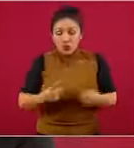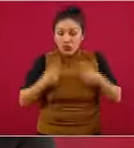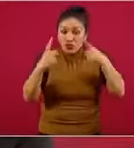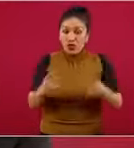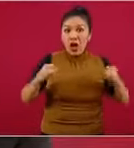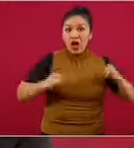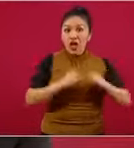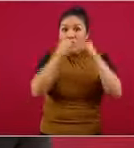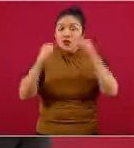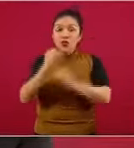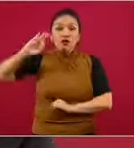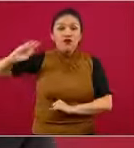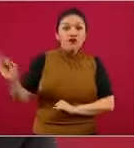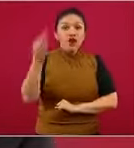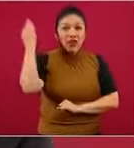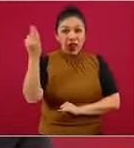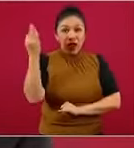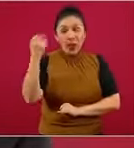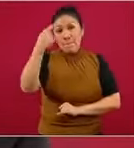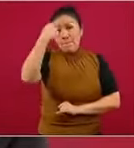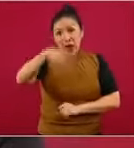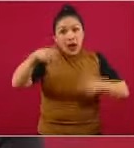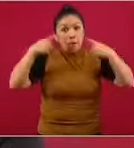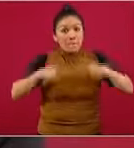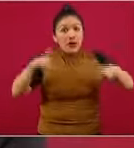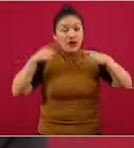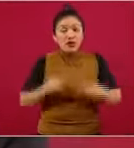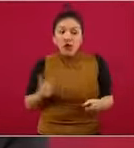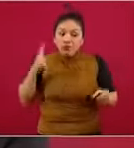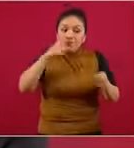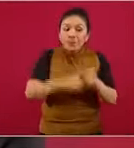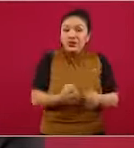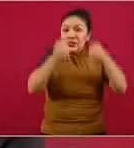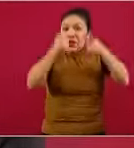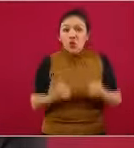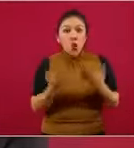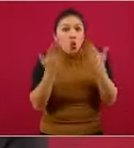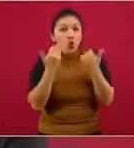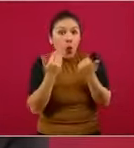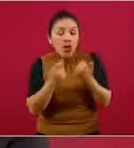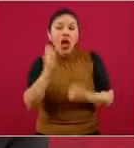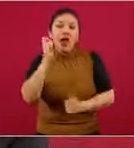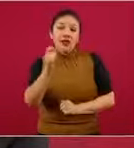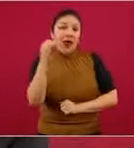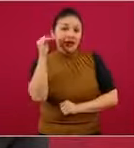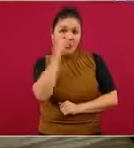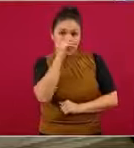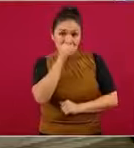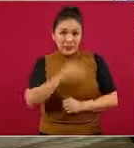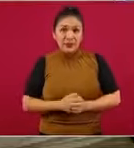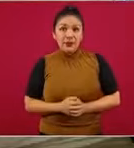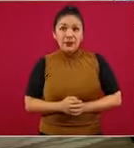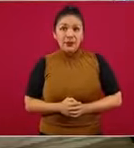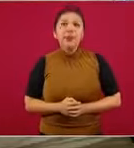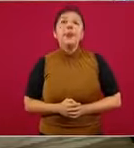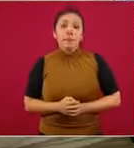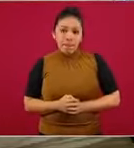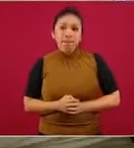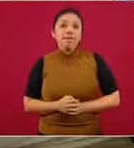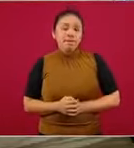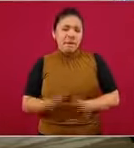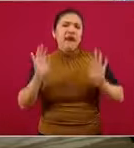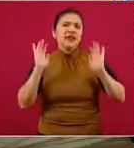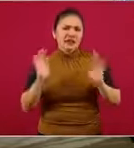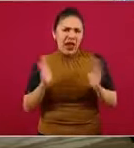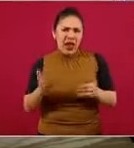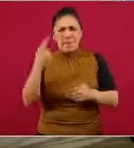instituciones federales para personas no aseguradas son gratuitos. Ya lo son para las